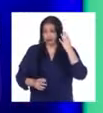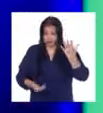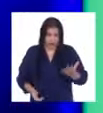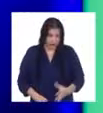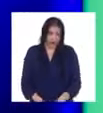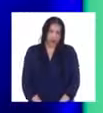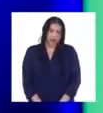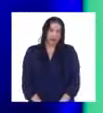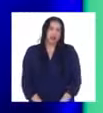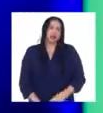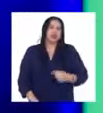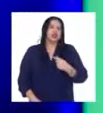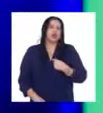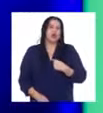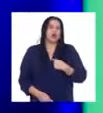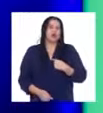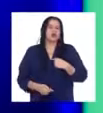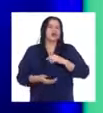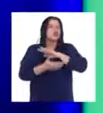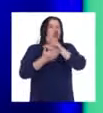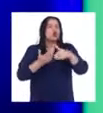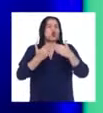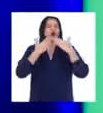yo lo debo todo al deporte.